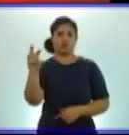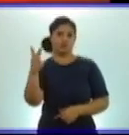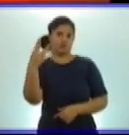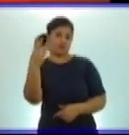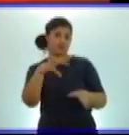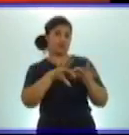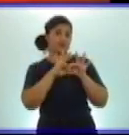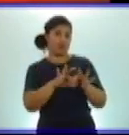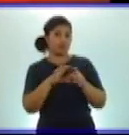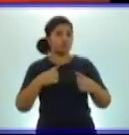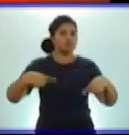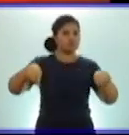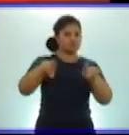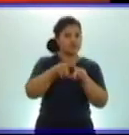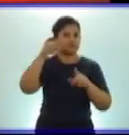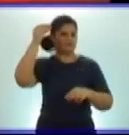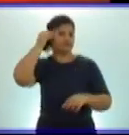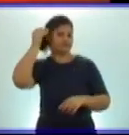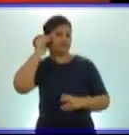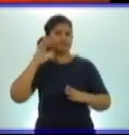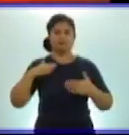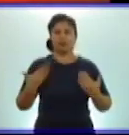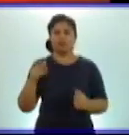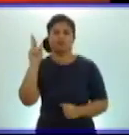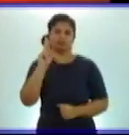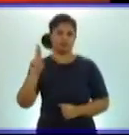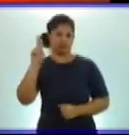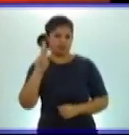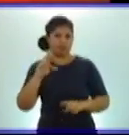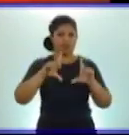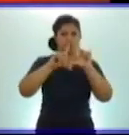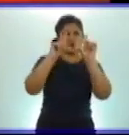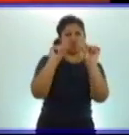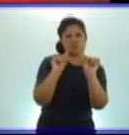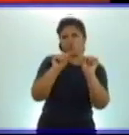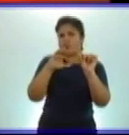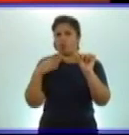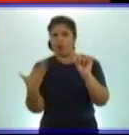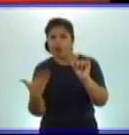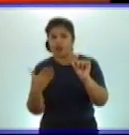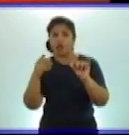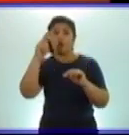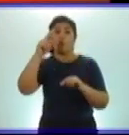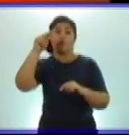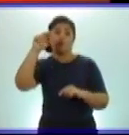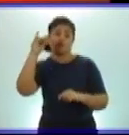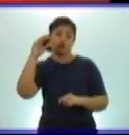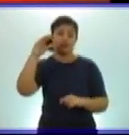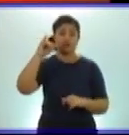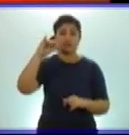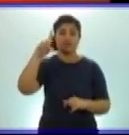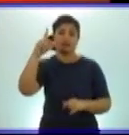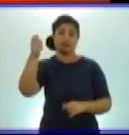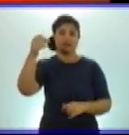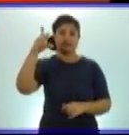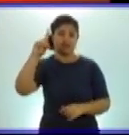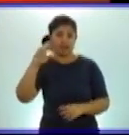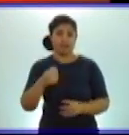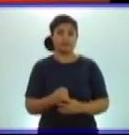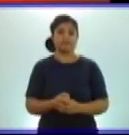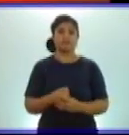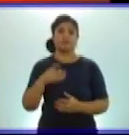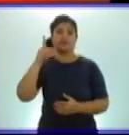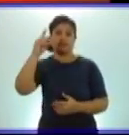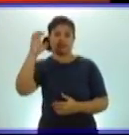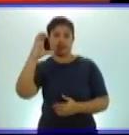conocieron las unidades, los conceptos unidad, decena, centena y hasta la unidad de millar, ¿verdad?